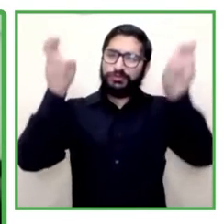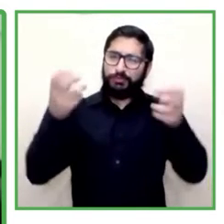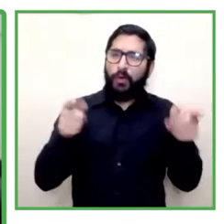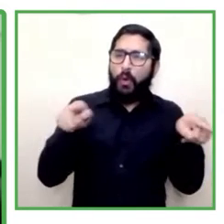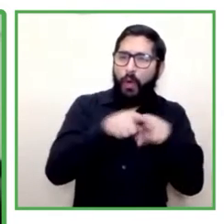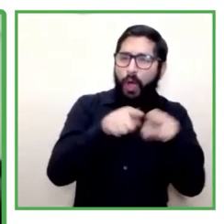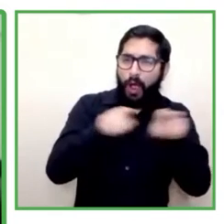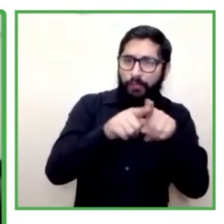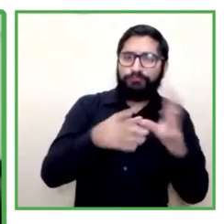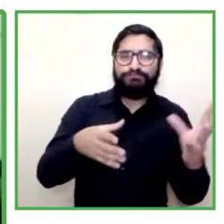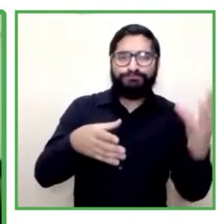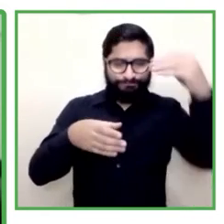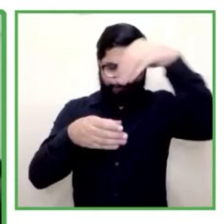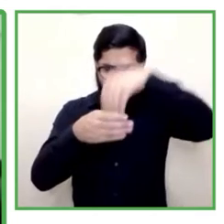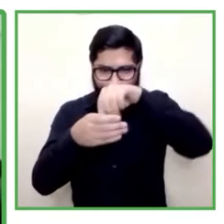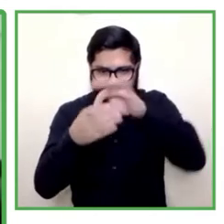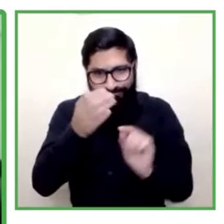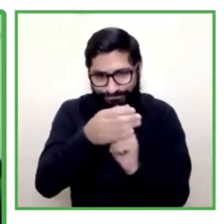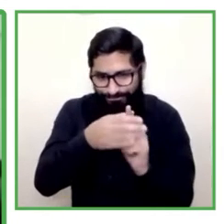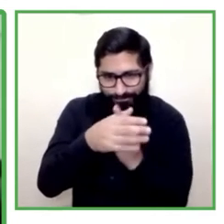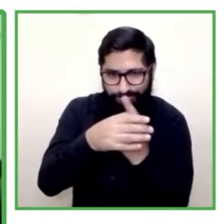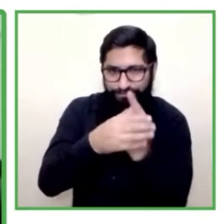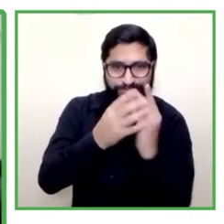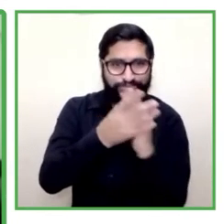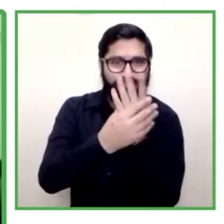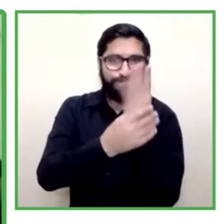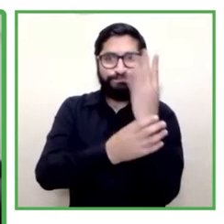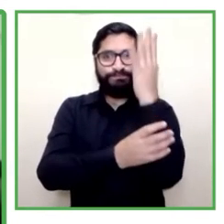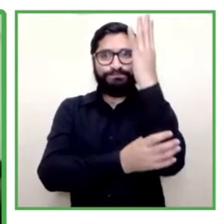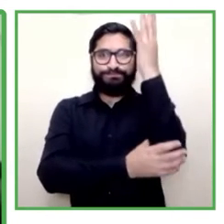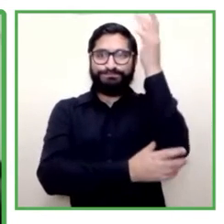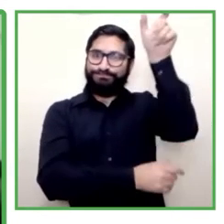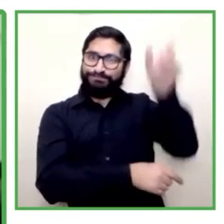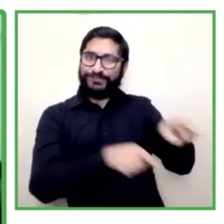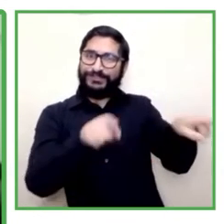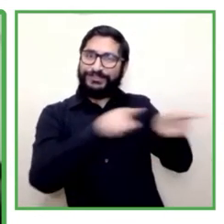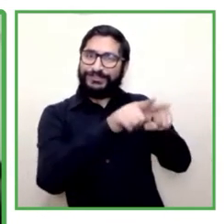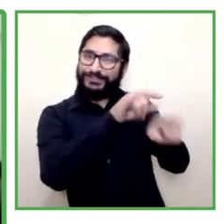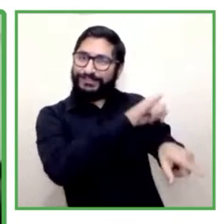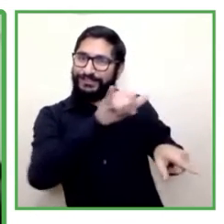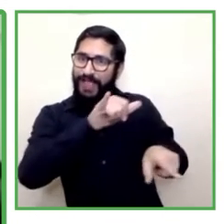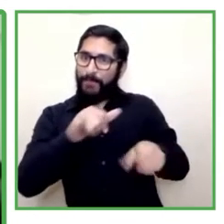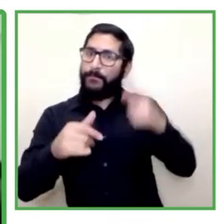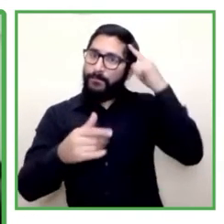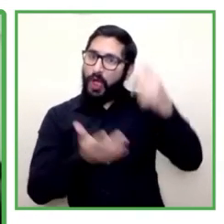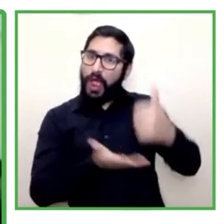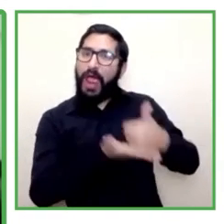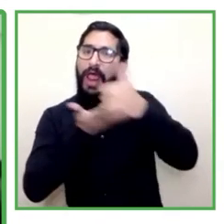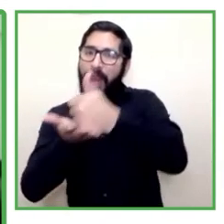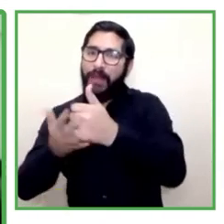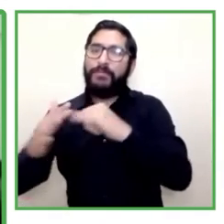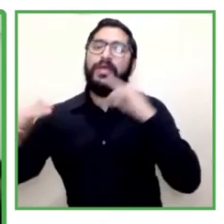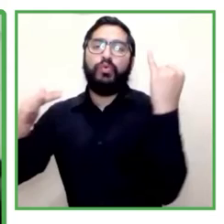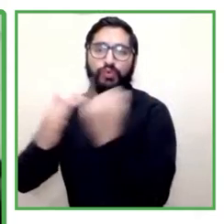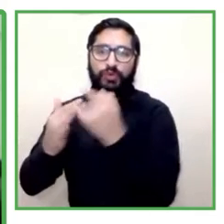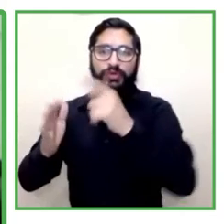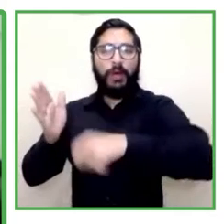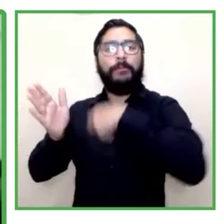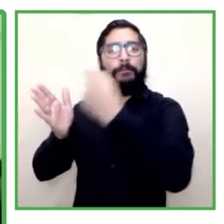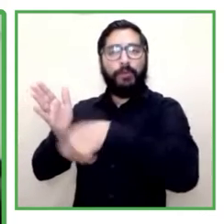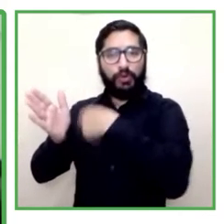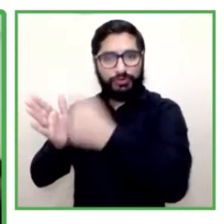sociedad en favor de la inclusión. Este programa también, programa Más Inclusión, del cual nos sentimos muy orgullosos en la OIT,